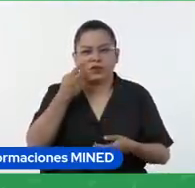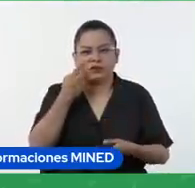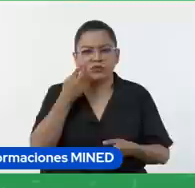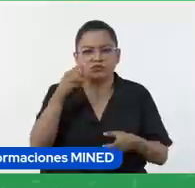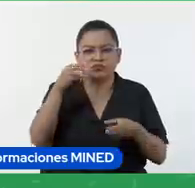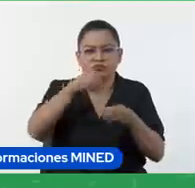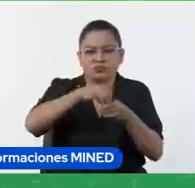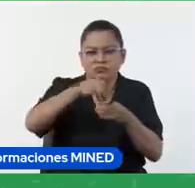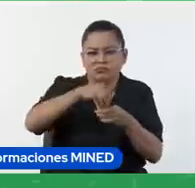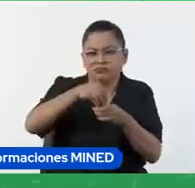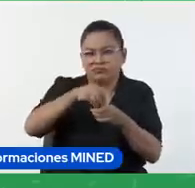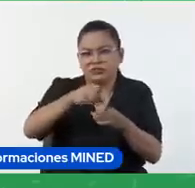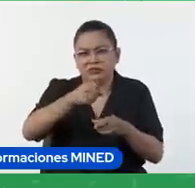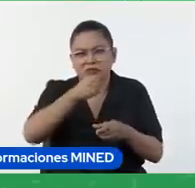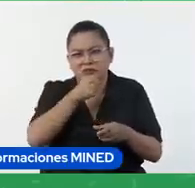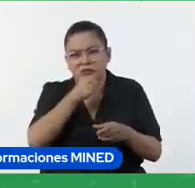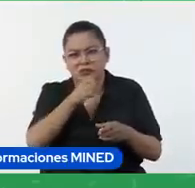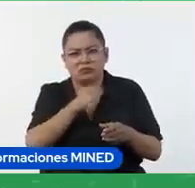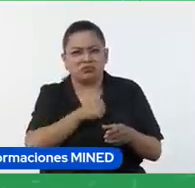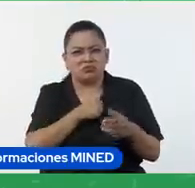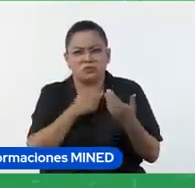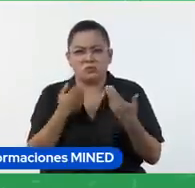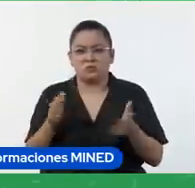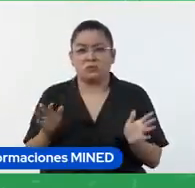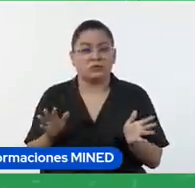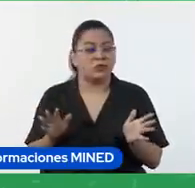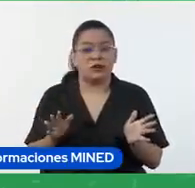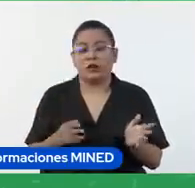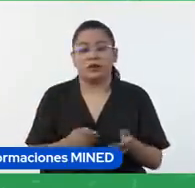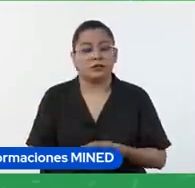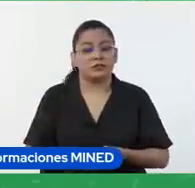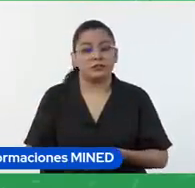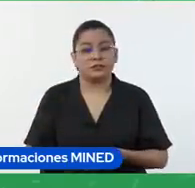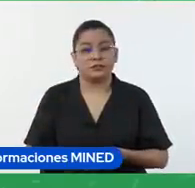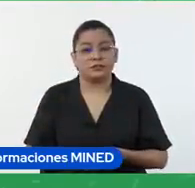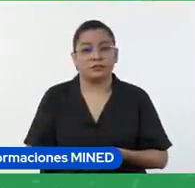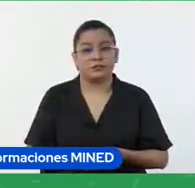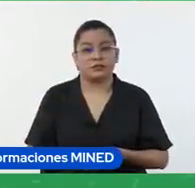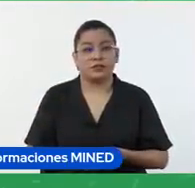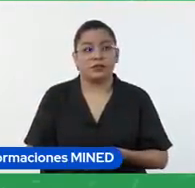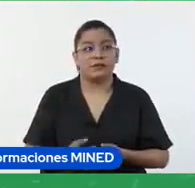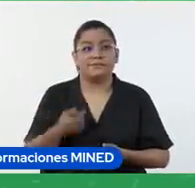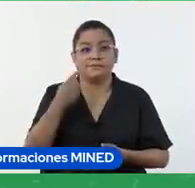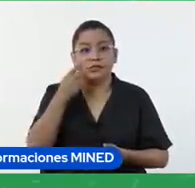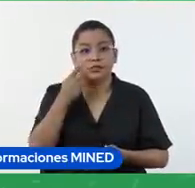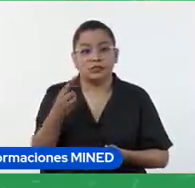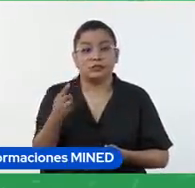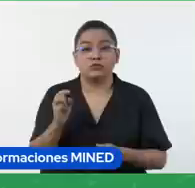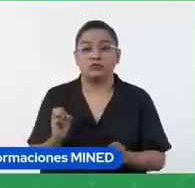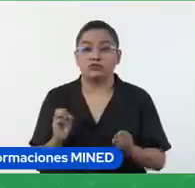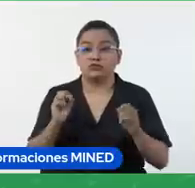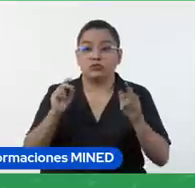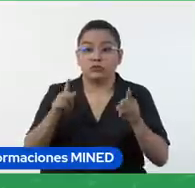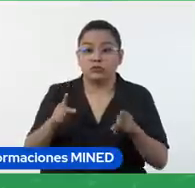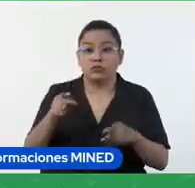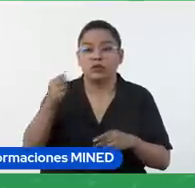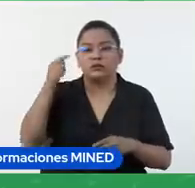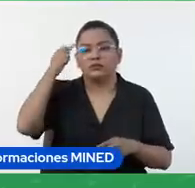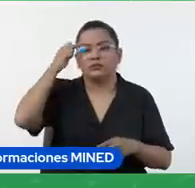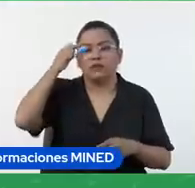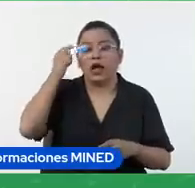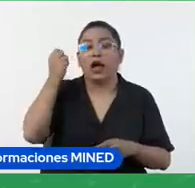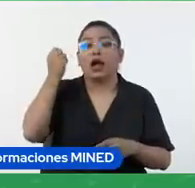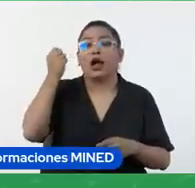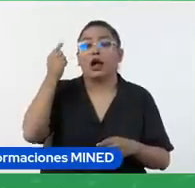contenedor de evidencias sino que veámoslo como un espacio de reflexión eso es lo